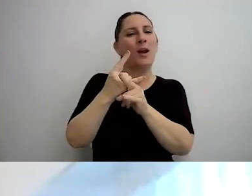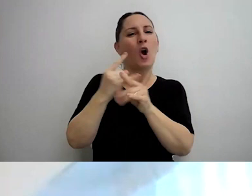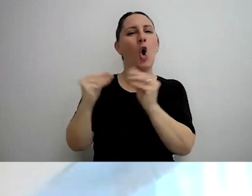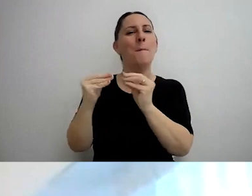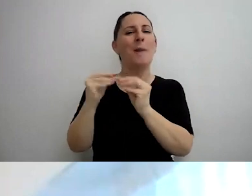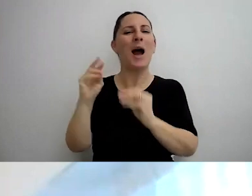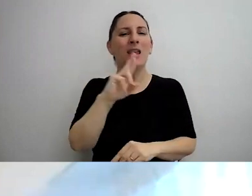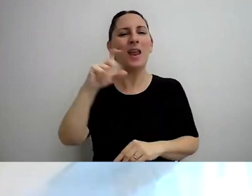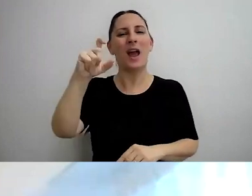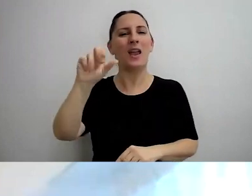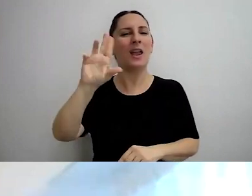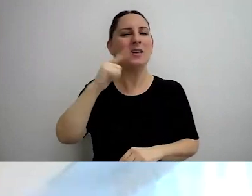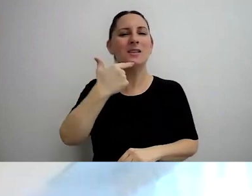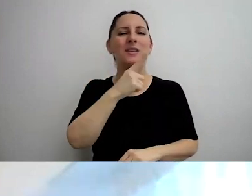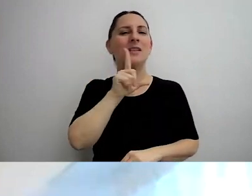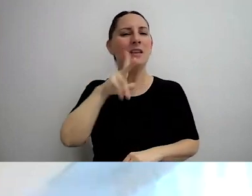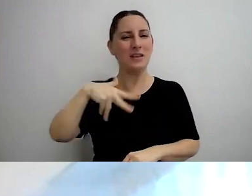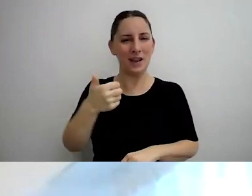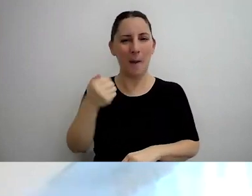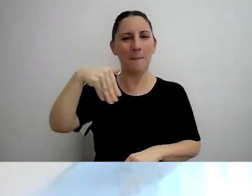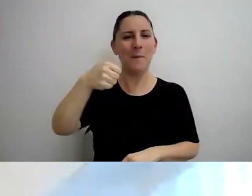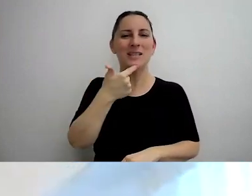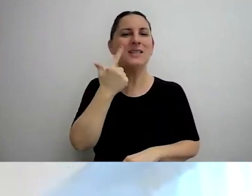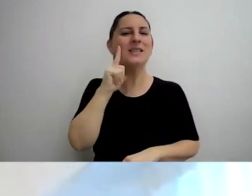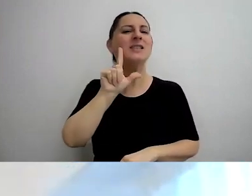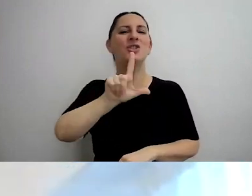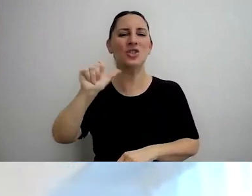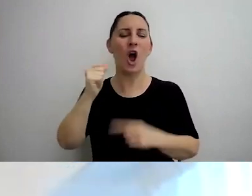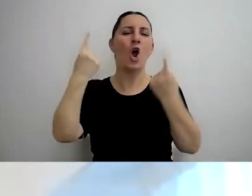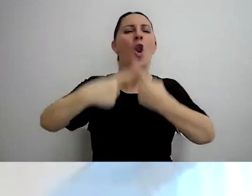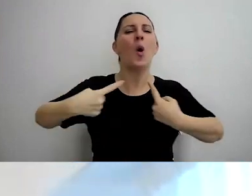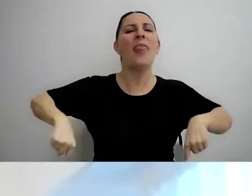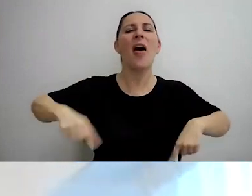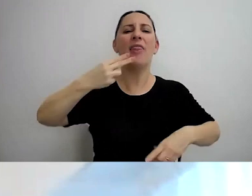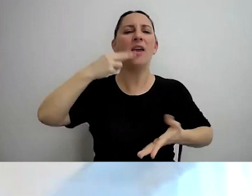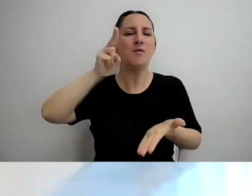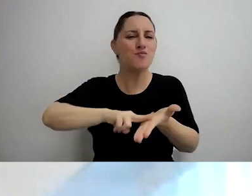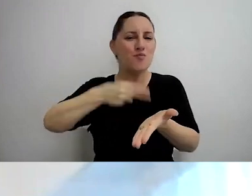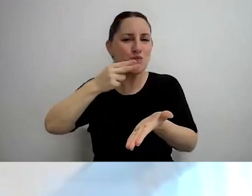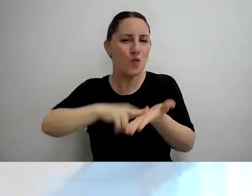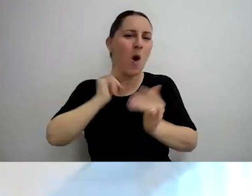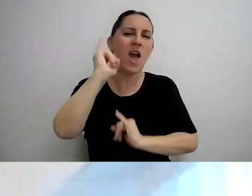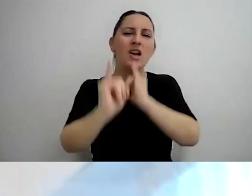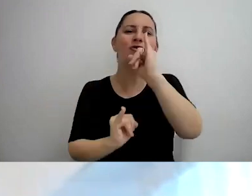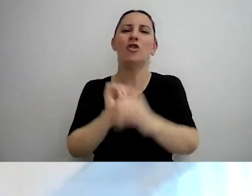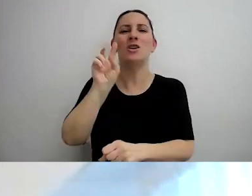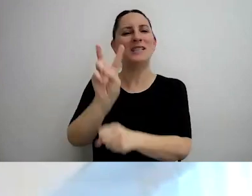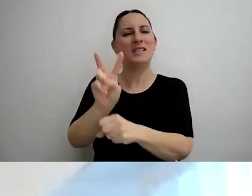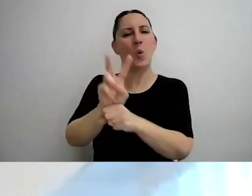dará el pantallazo de las novedades impositivas y también de seguridad social.